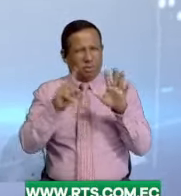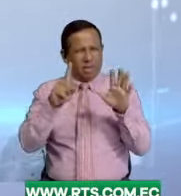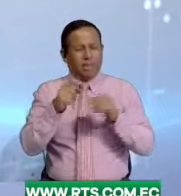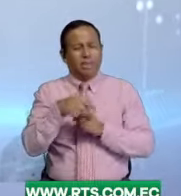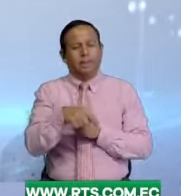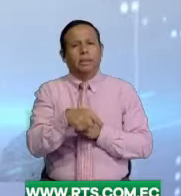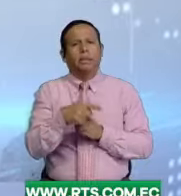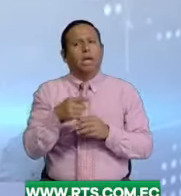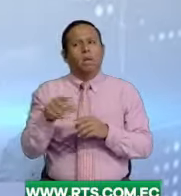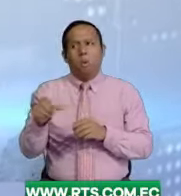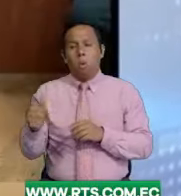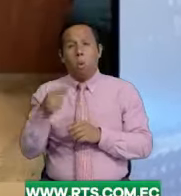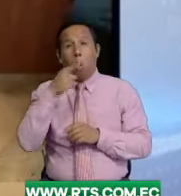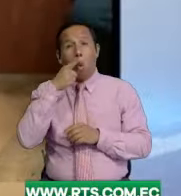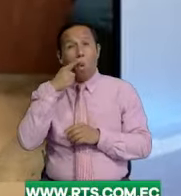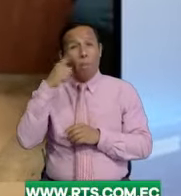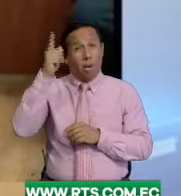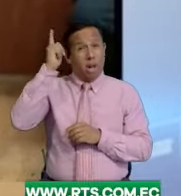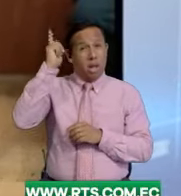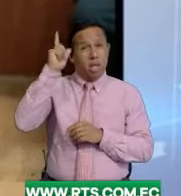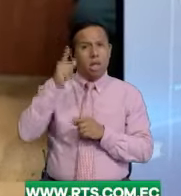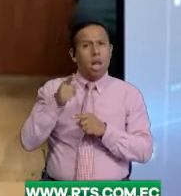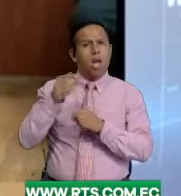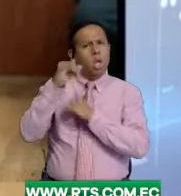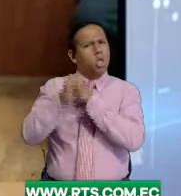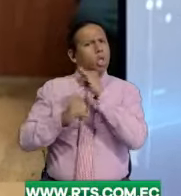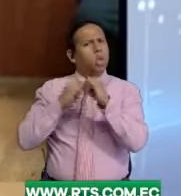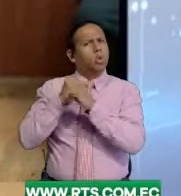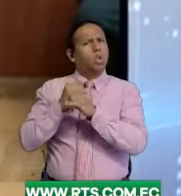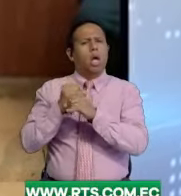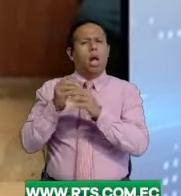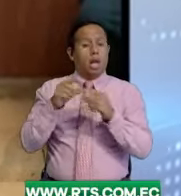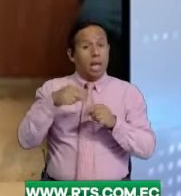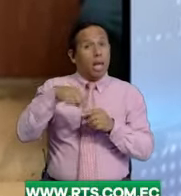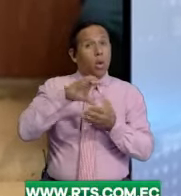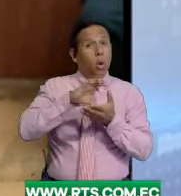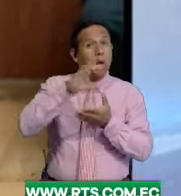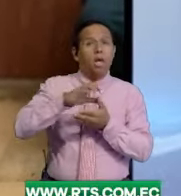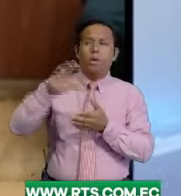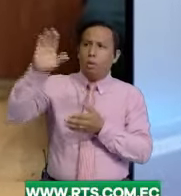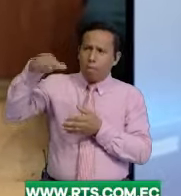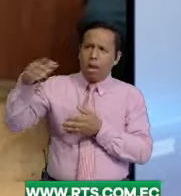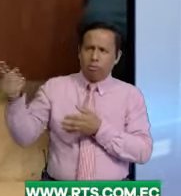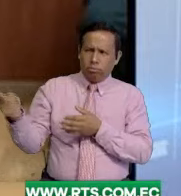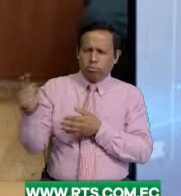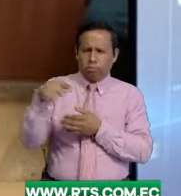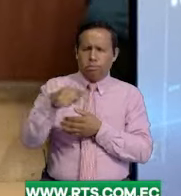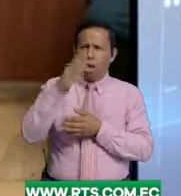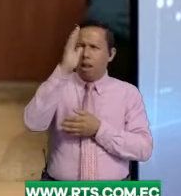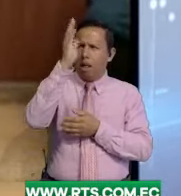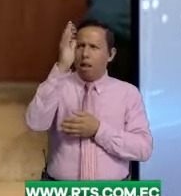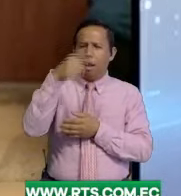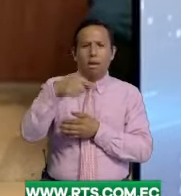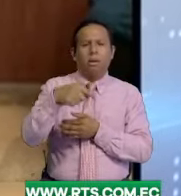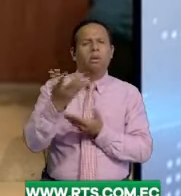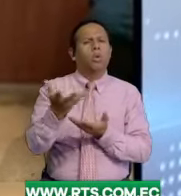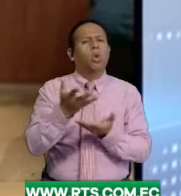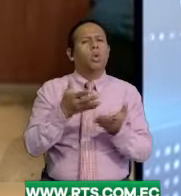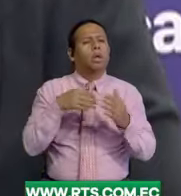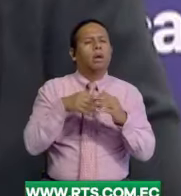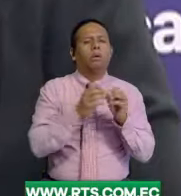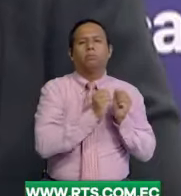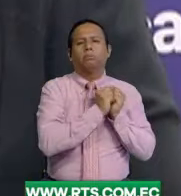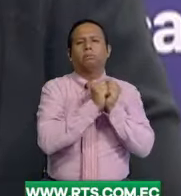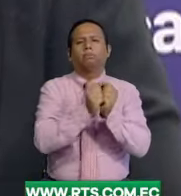sexual por parte de un predicador internacional que la institución había contratado para un retiro que se desarrolló en Río Bamba.